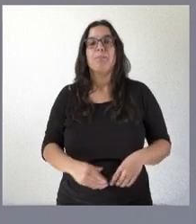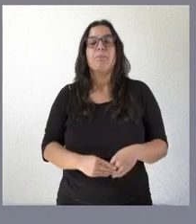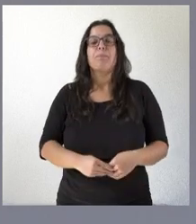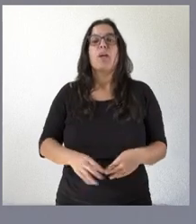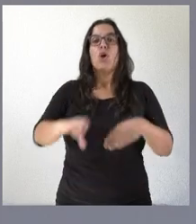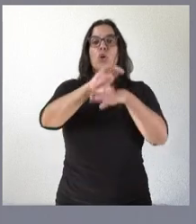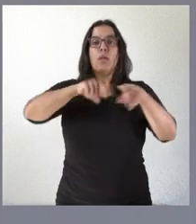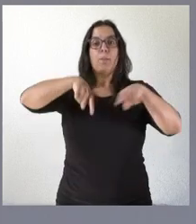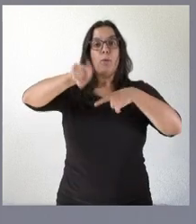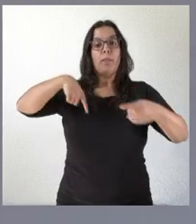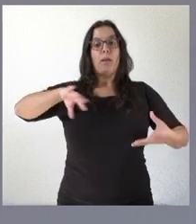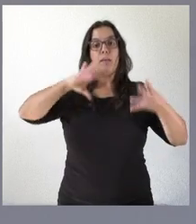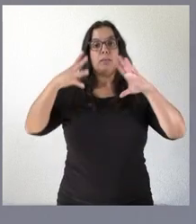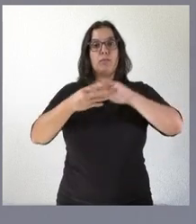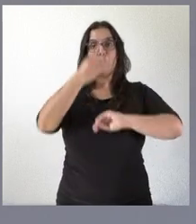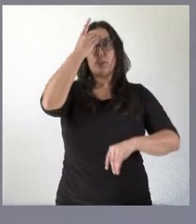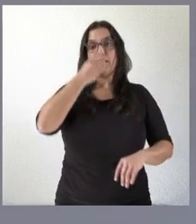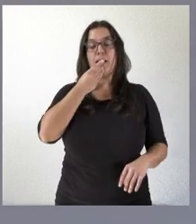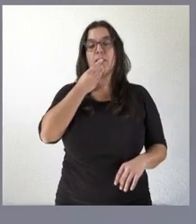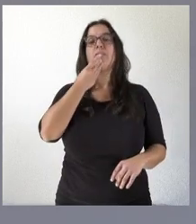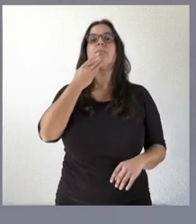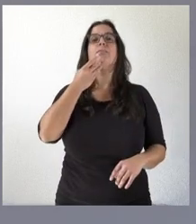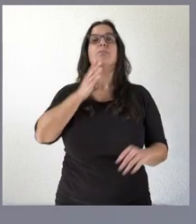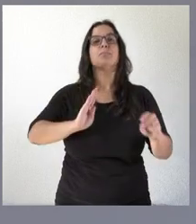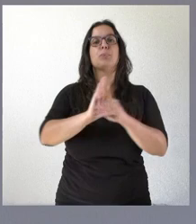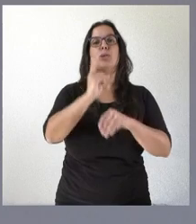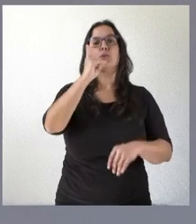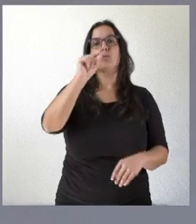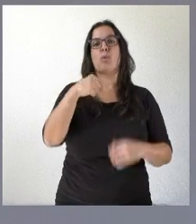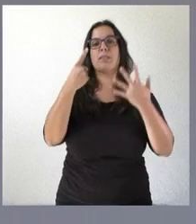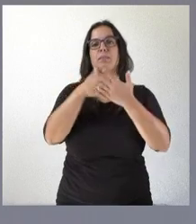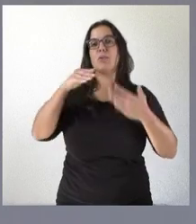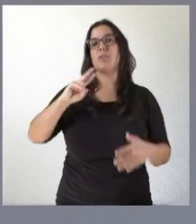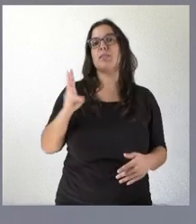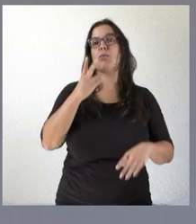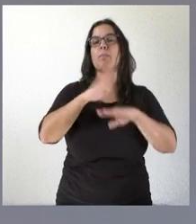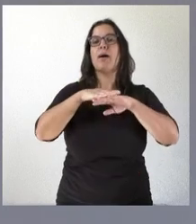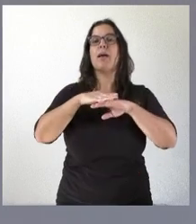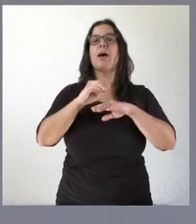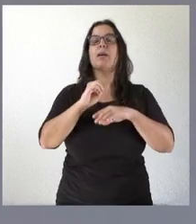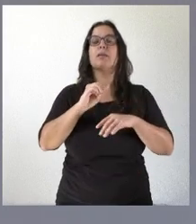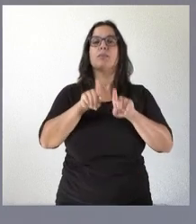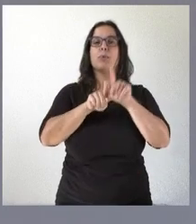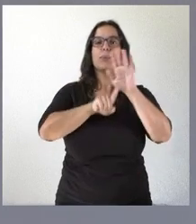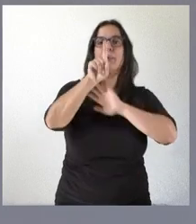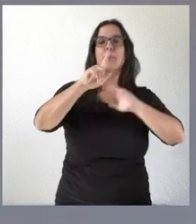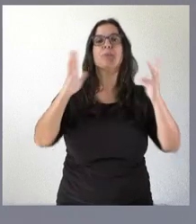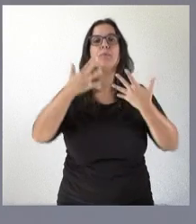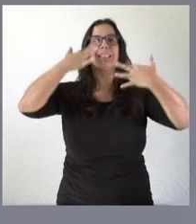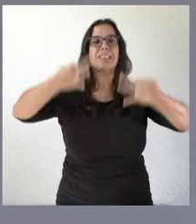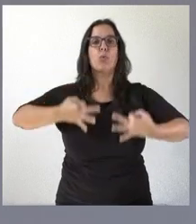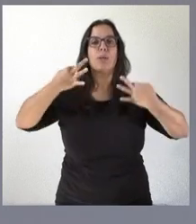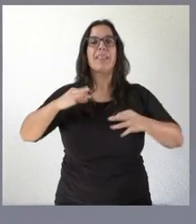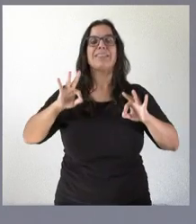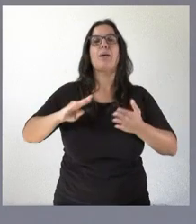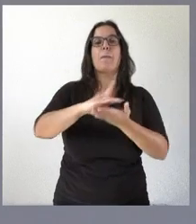Movilidad y Transformación Digital se destinan 2,6 millones de euros para el incremento del rendimiento y el nivel de seguridad de las